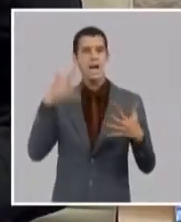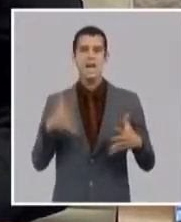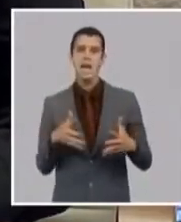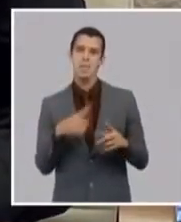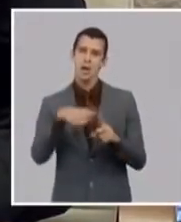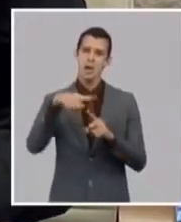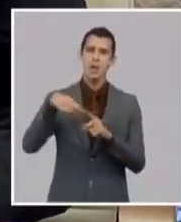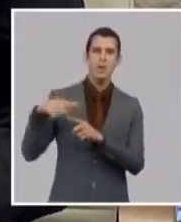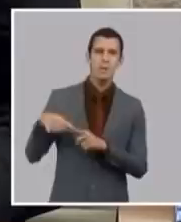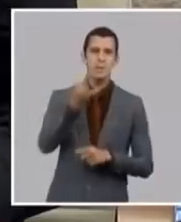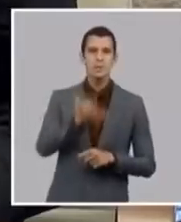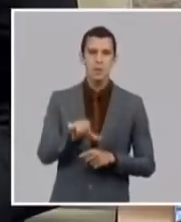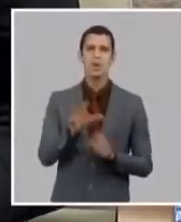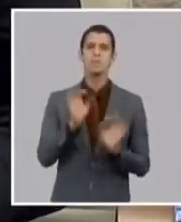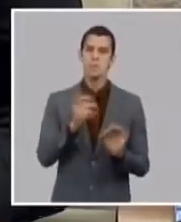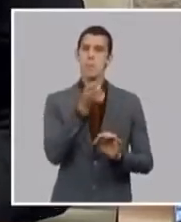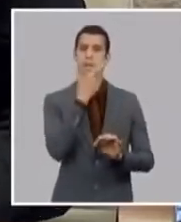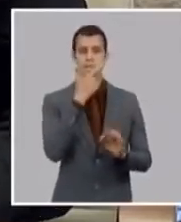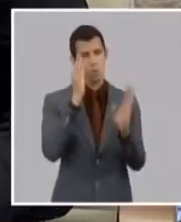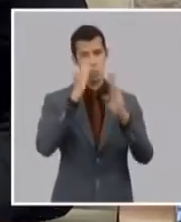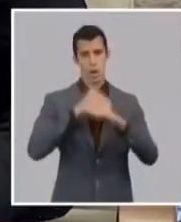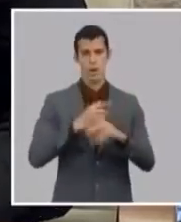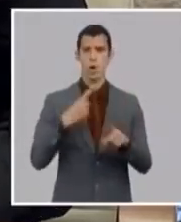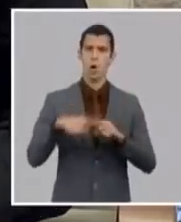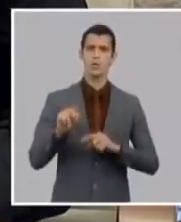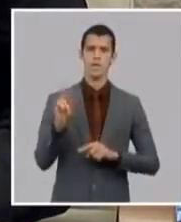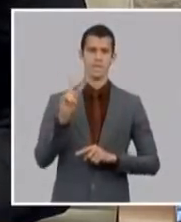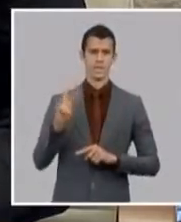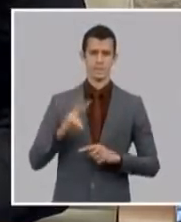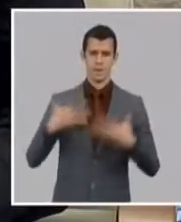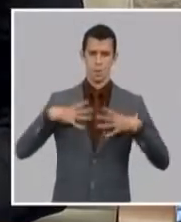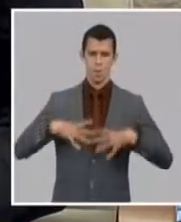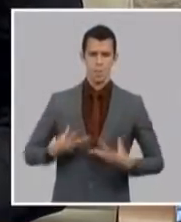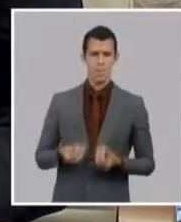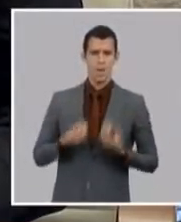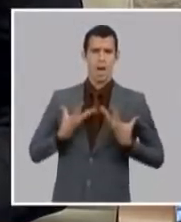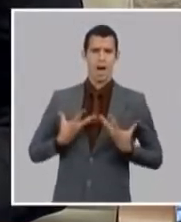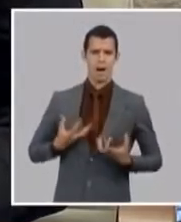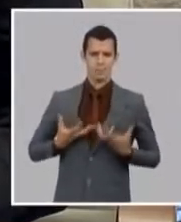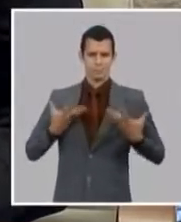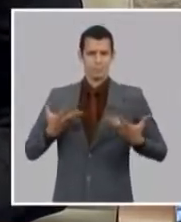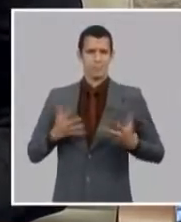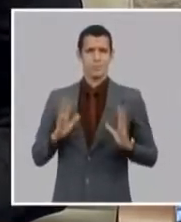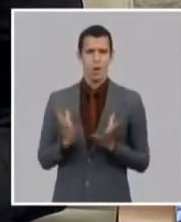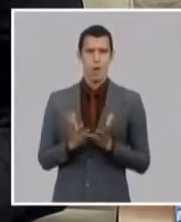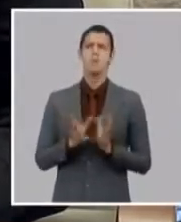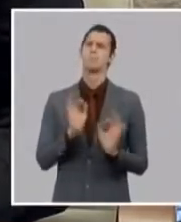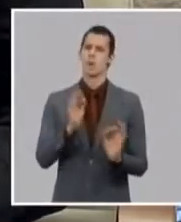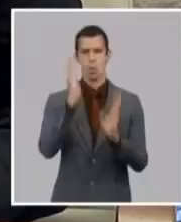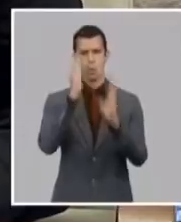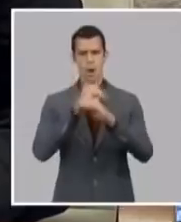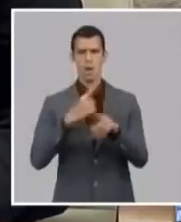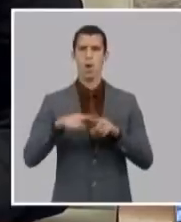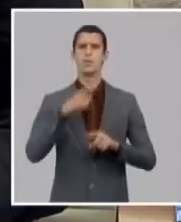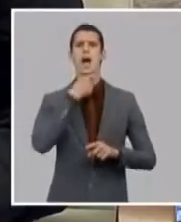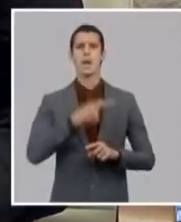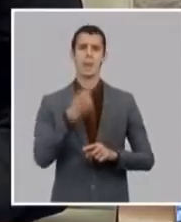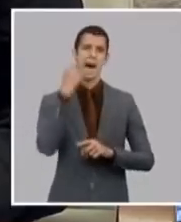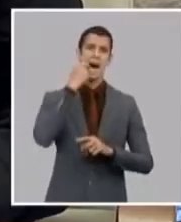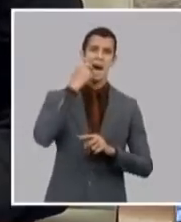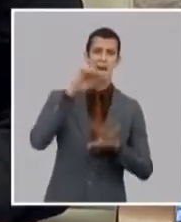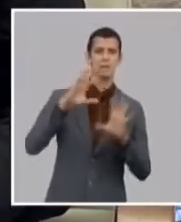los anticonceptivos vitaminas y productos de uso estomatológico entre otros